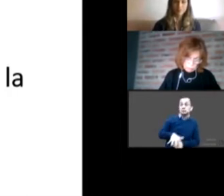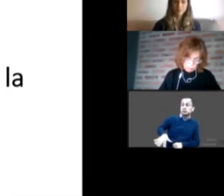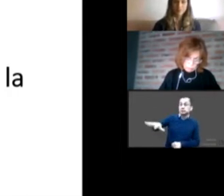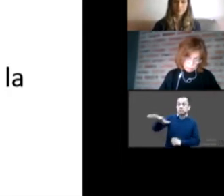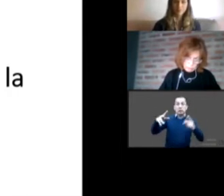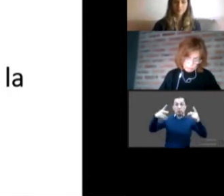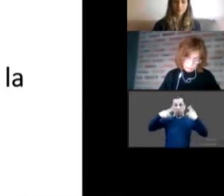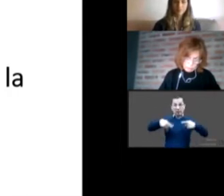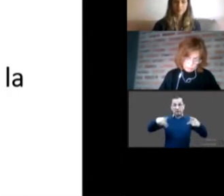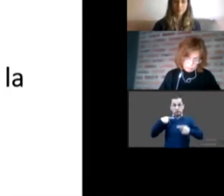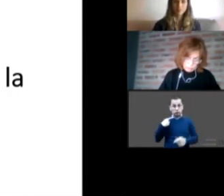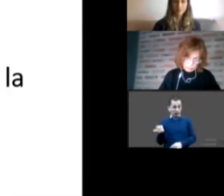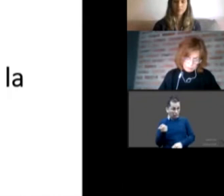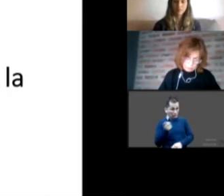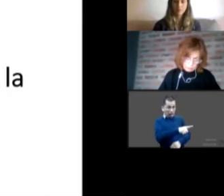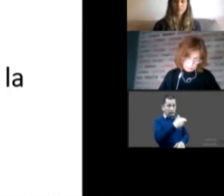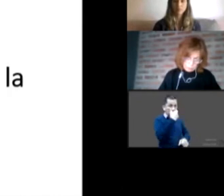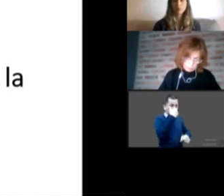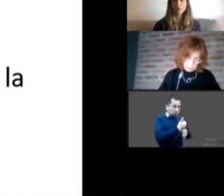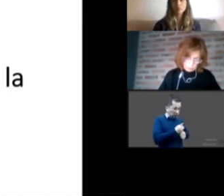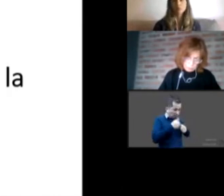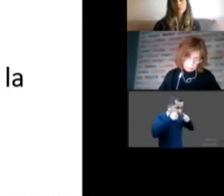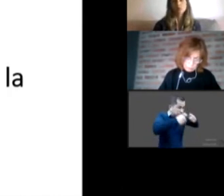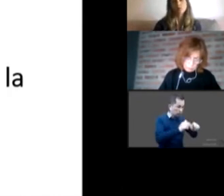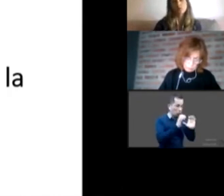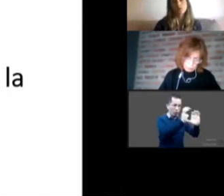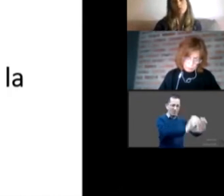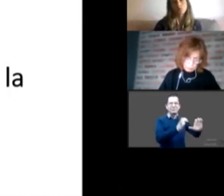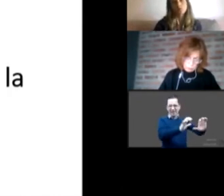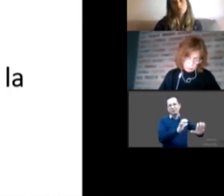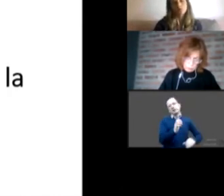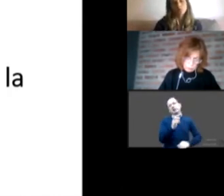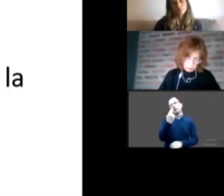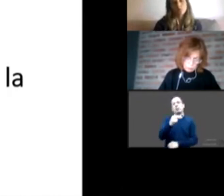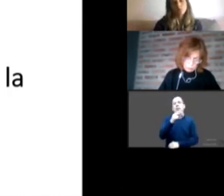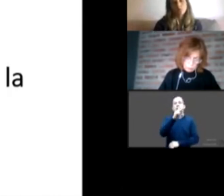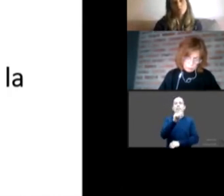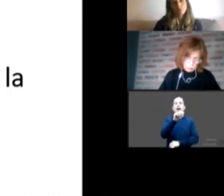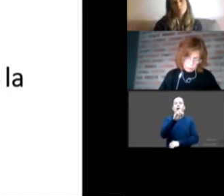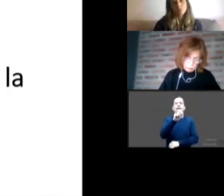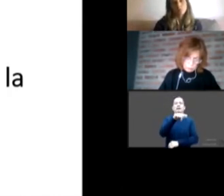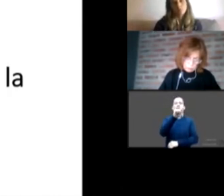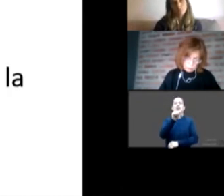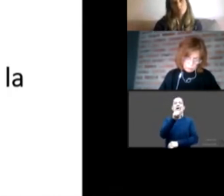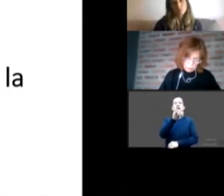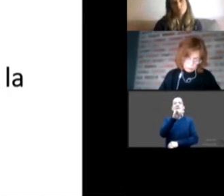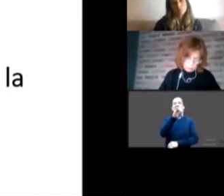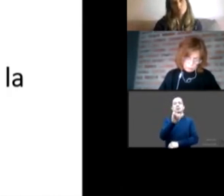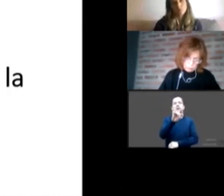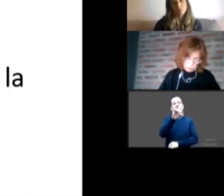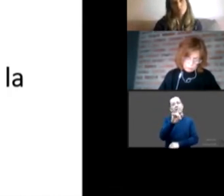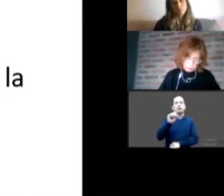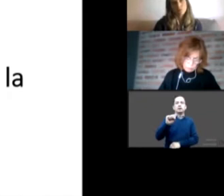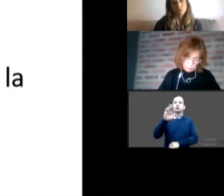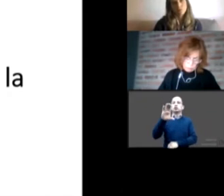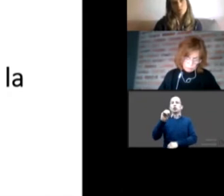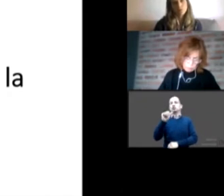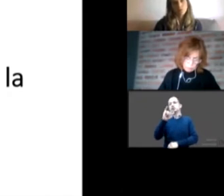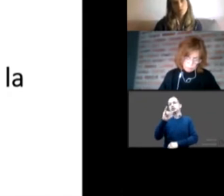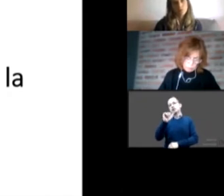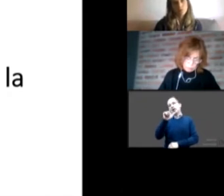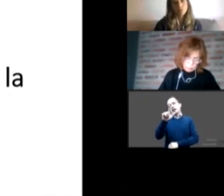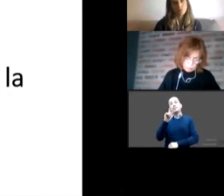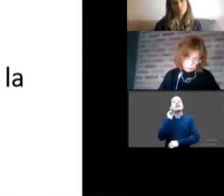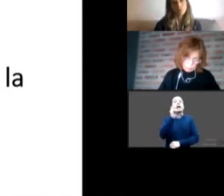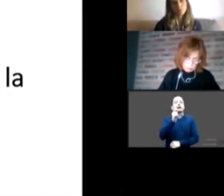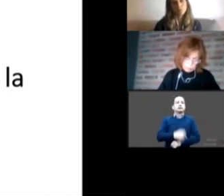refiero con parentalidad social? va en todo la amplitud en todo el abanico la institucional que es la